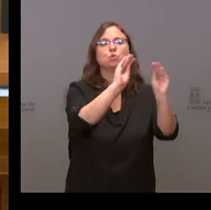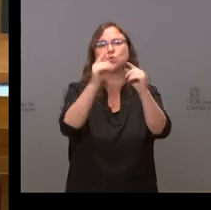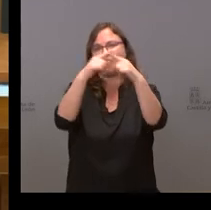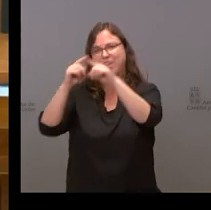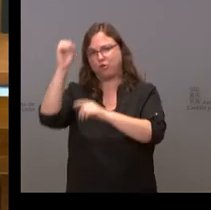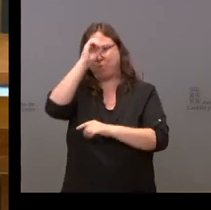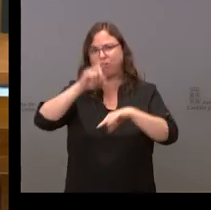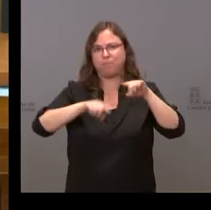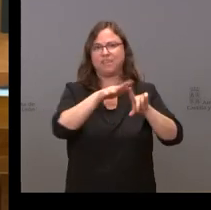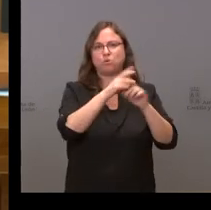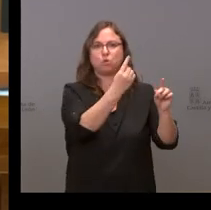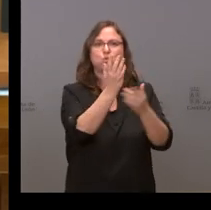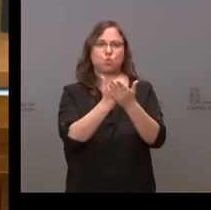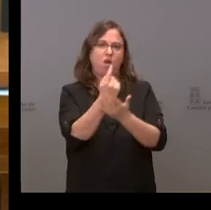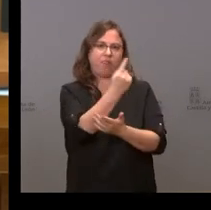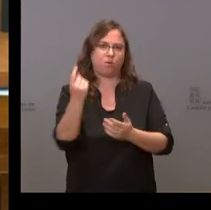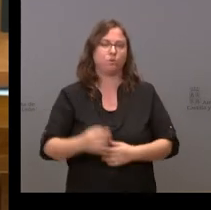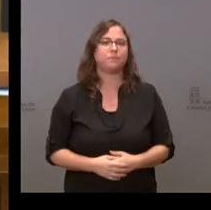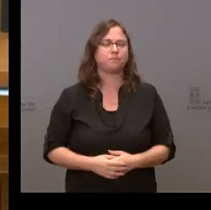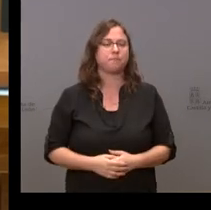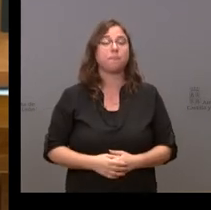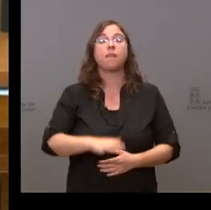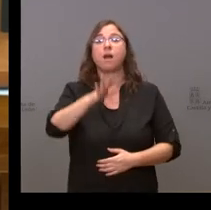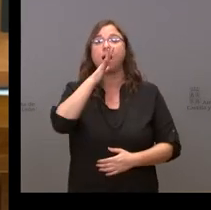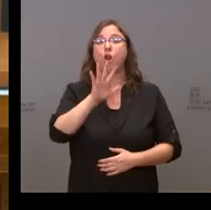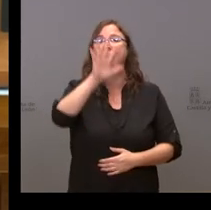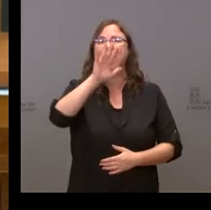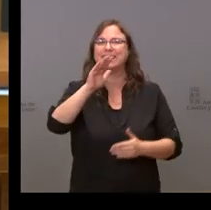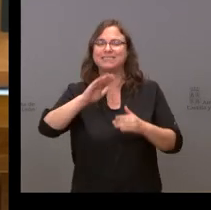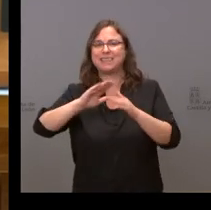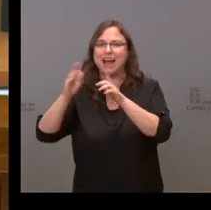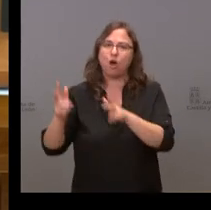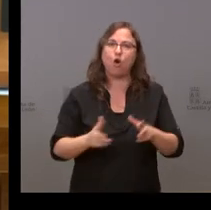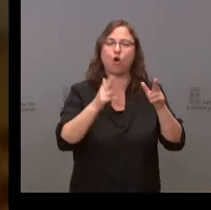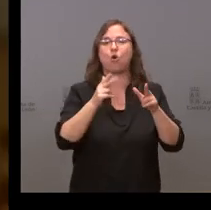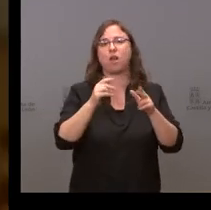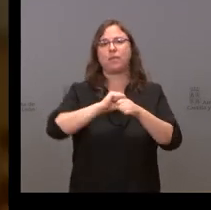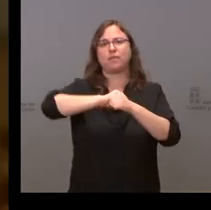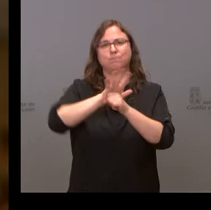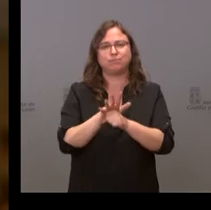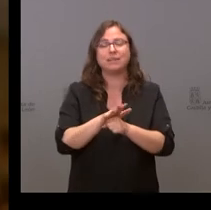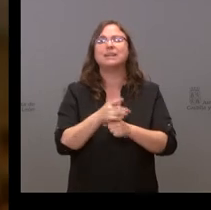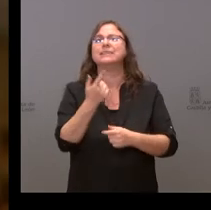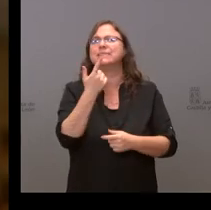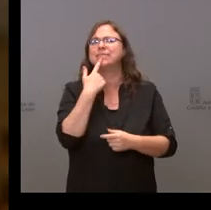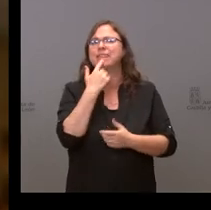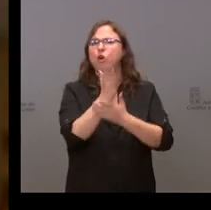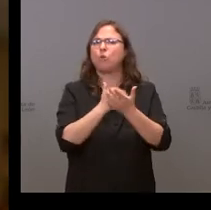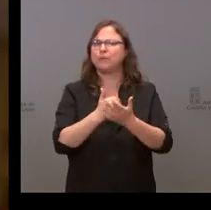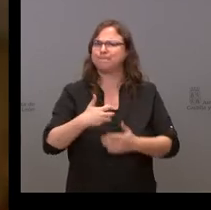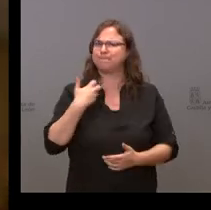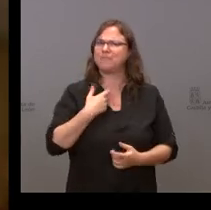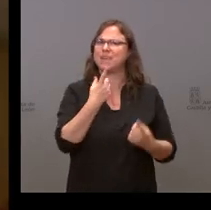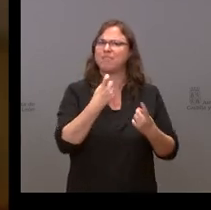las comunidades autónomas se han vuelto a quejar de una falta de marco jurídico para